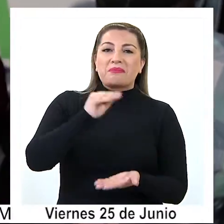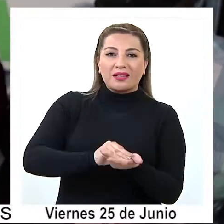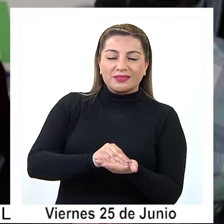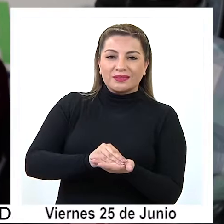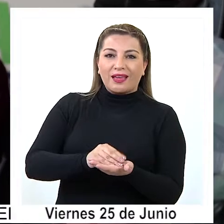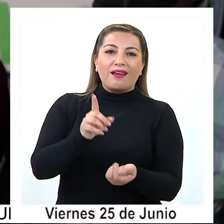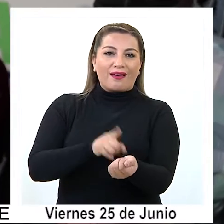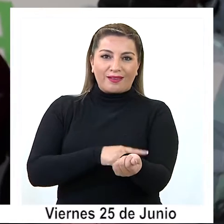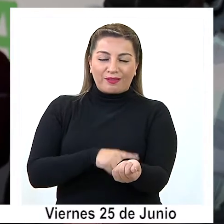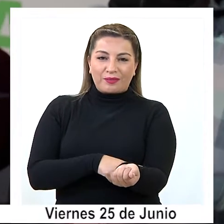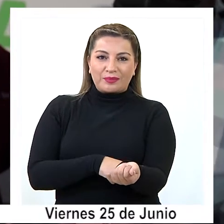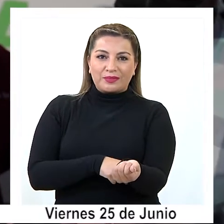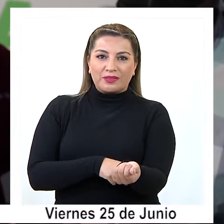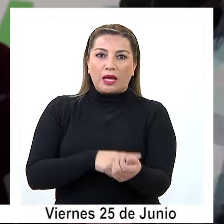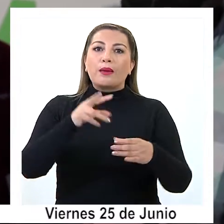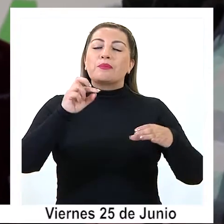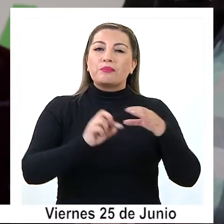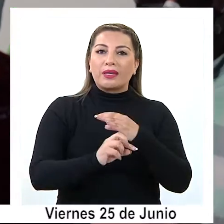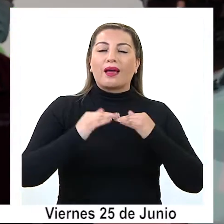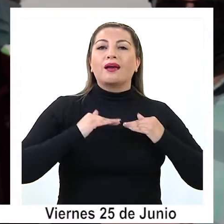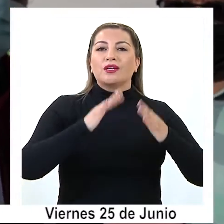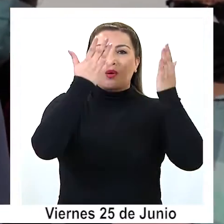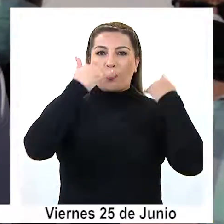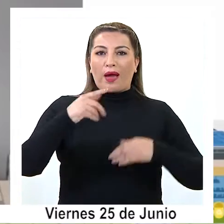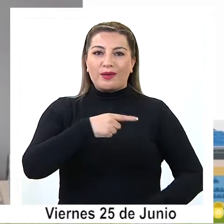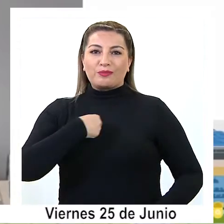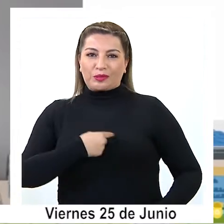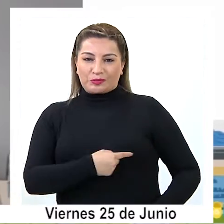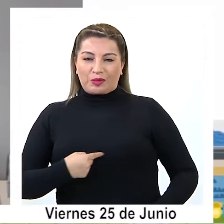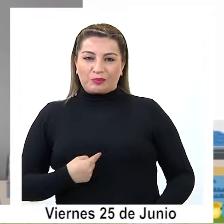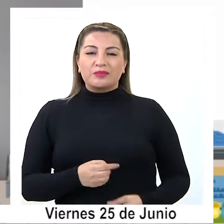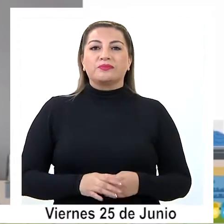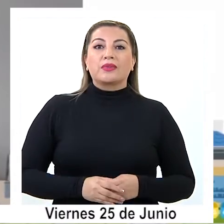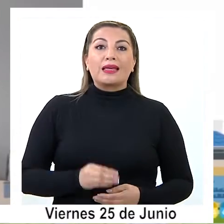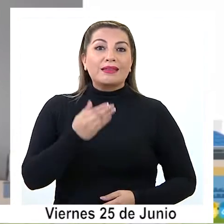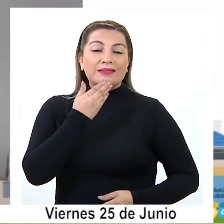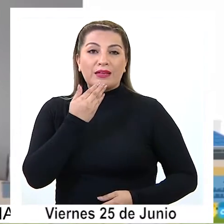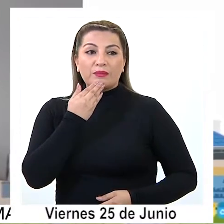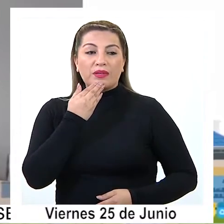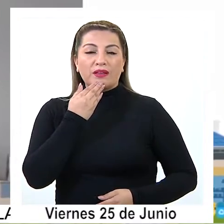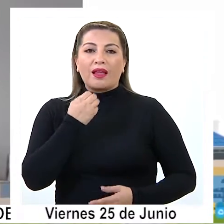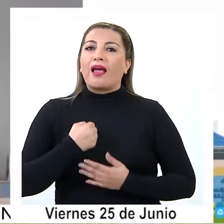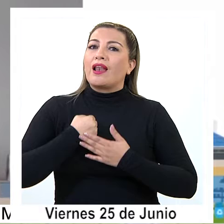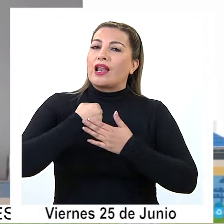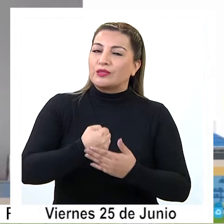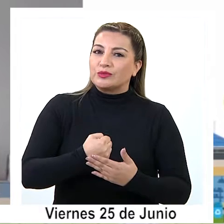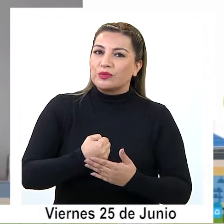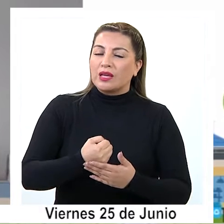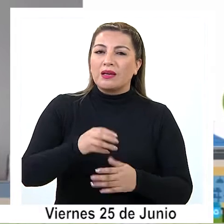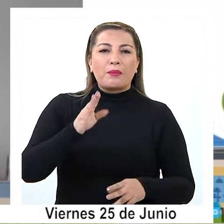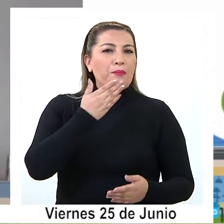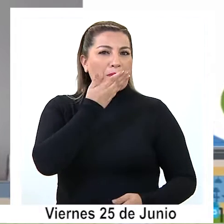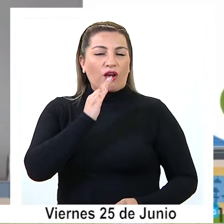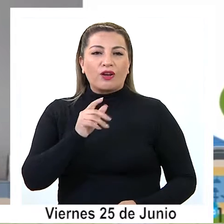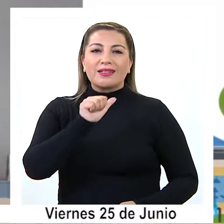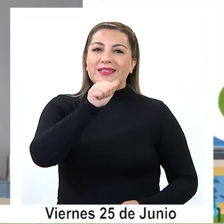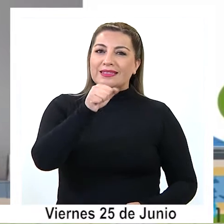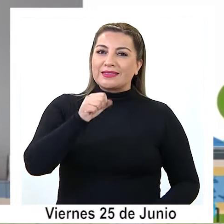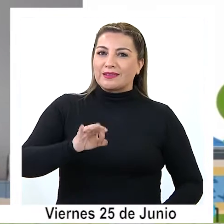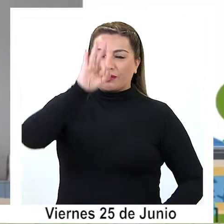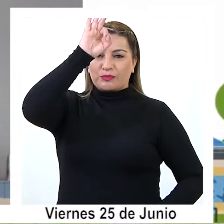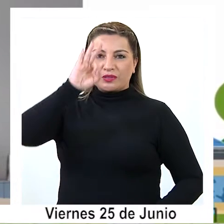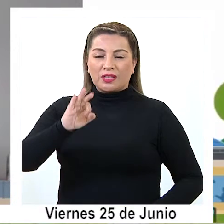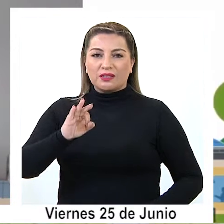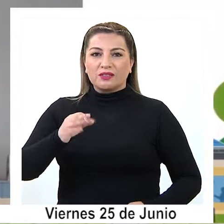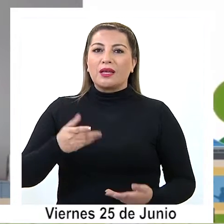también a las familias de Pica, Guara y Pozo Almonte. Con ello, el cofinanciamiento mejoró hasta en un 60%